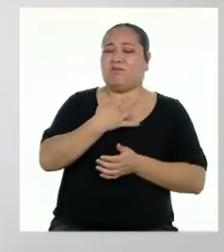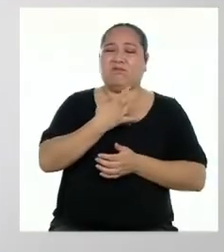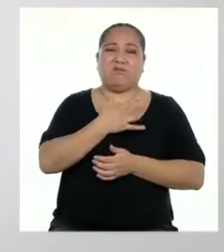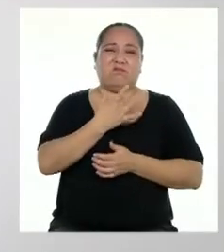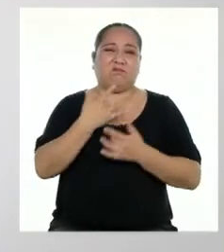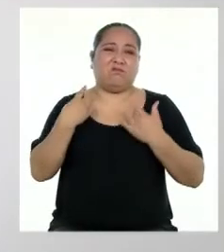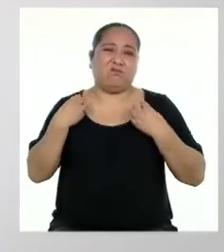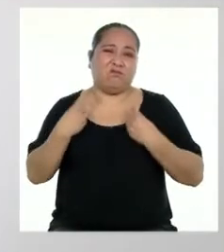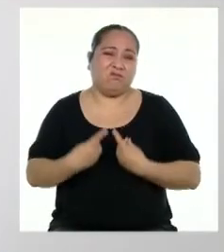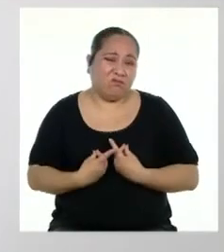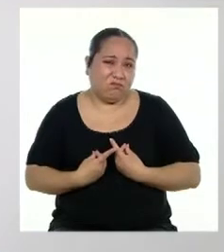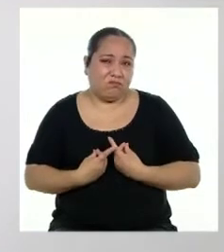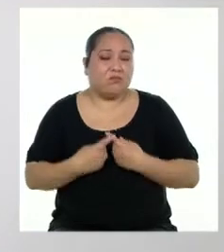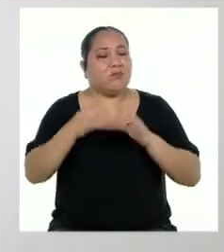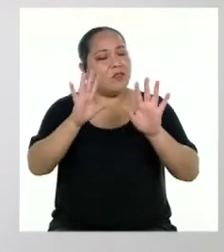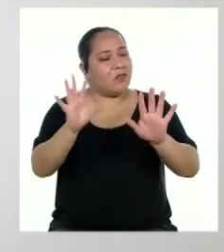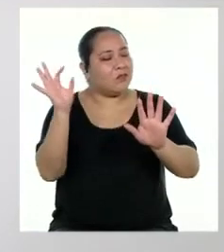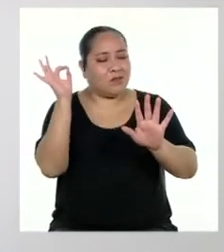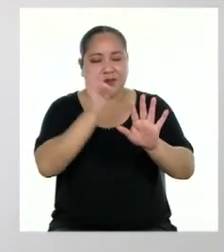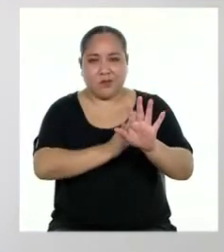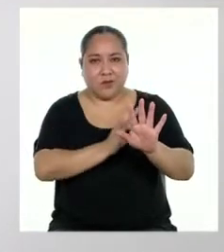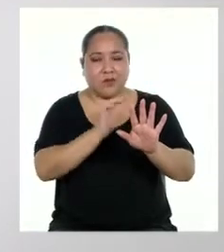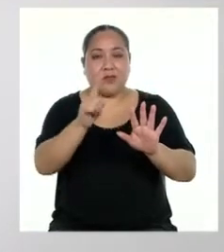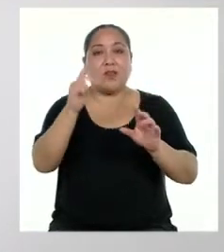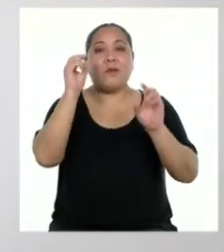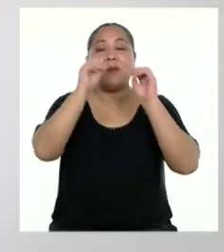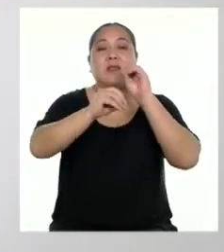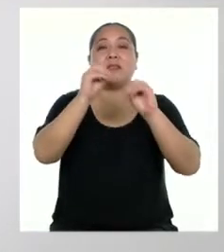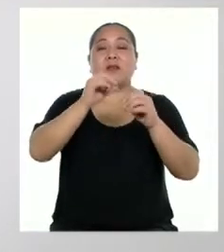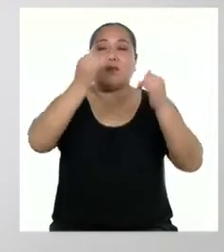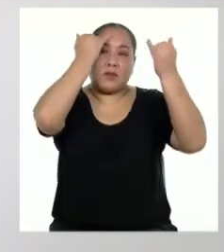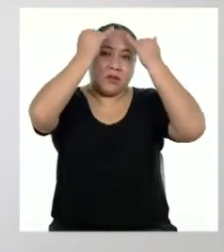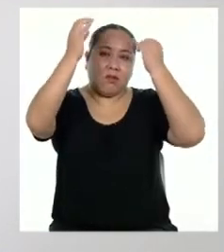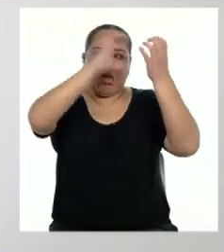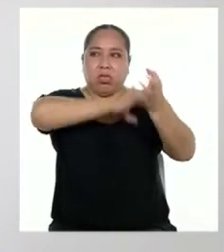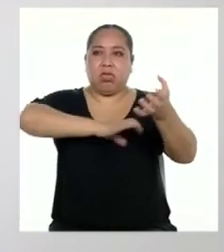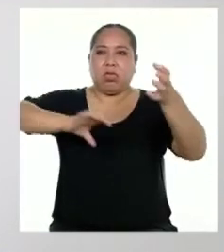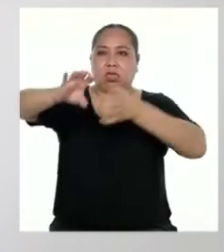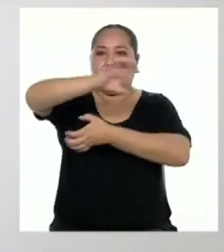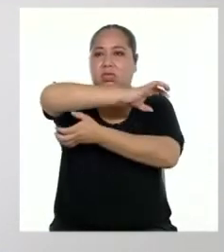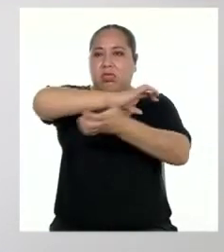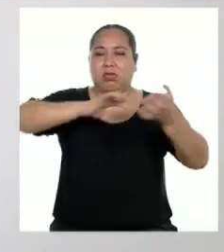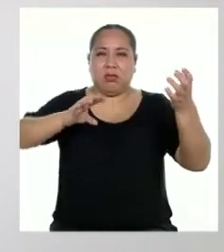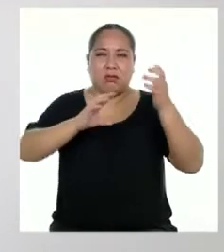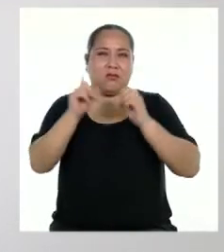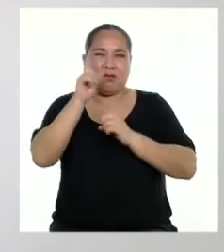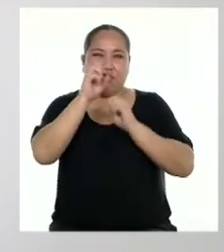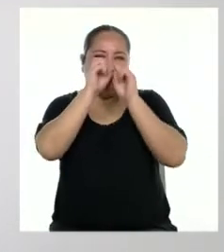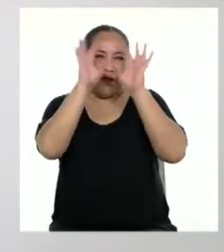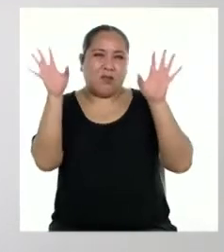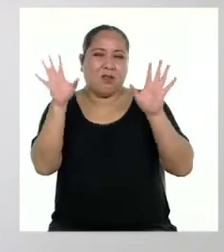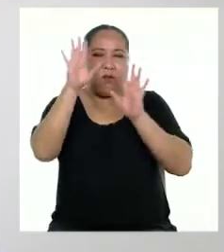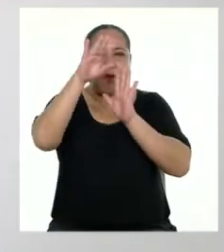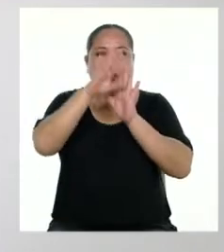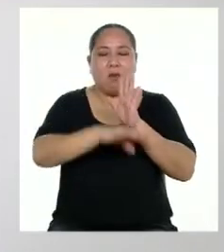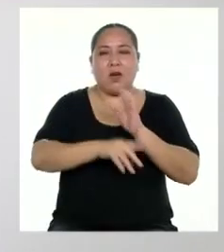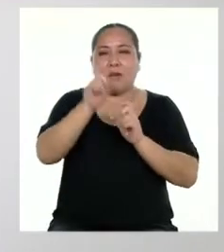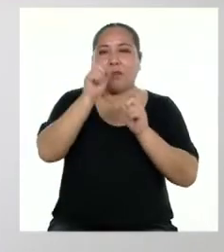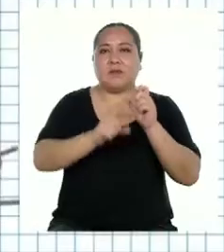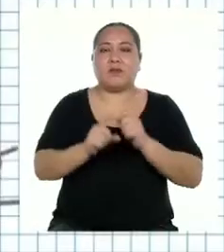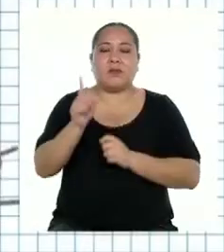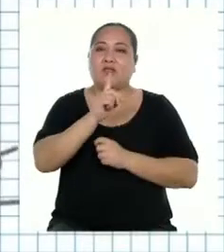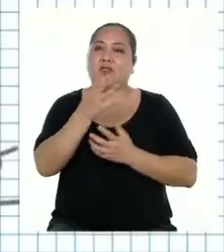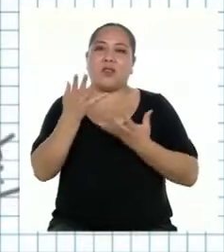Bueno, tampoco. Si presentamos las ideas desordenadas o poco claras, tal vez menos gente se anime a